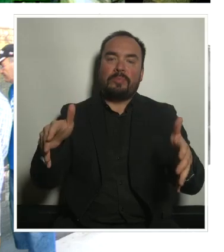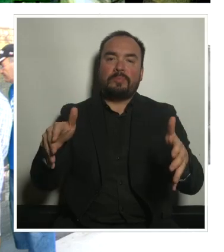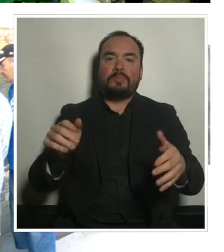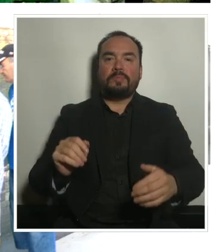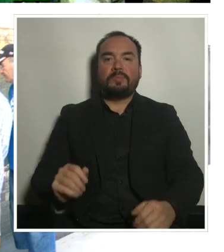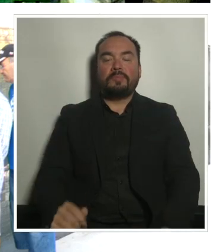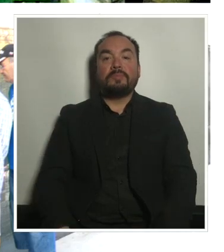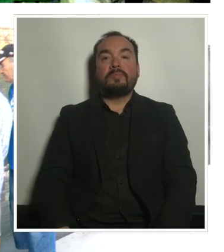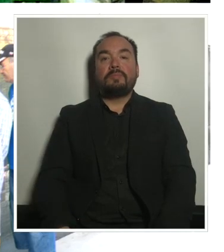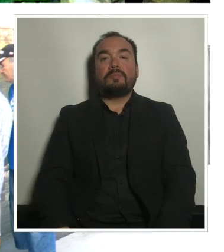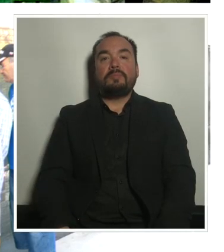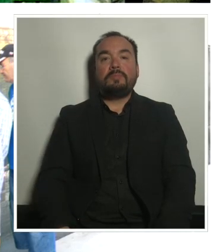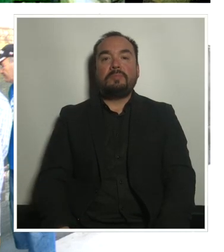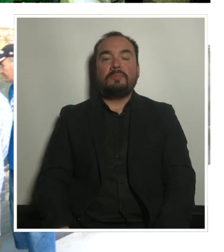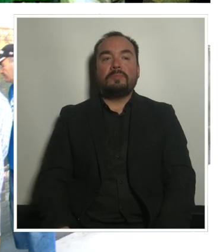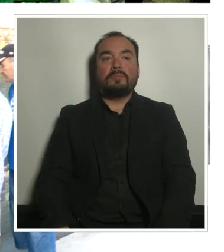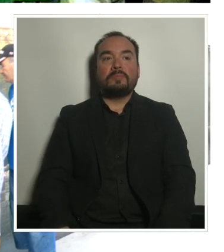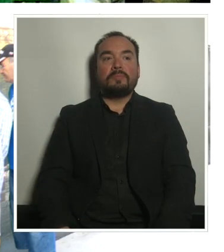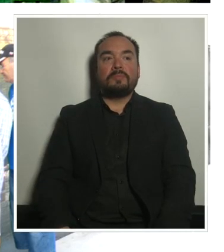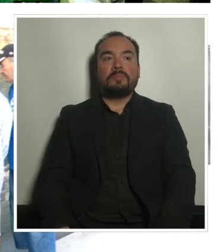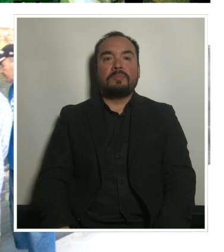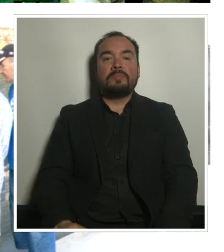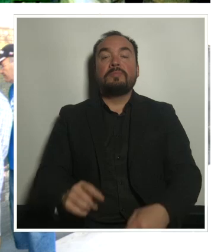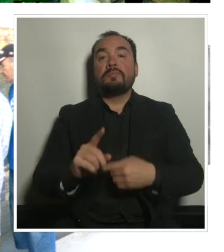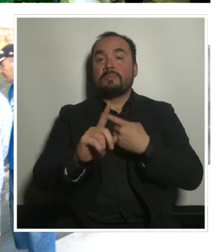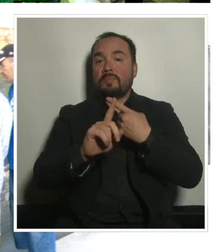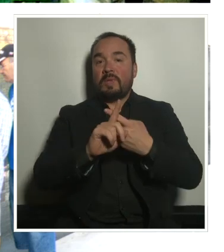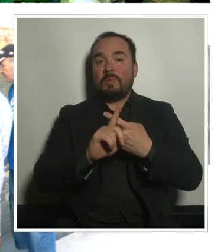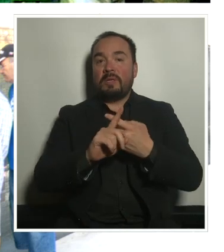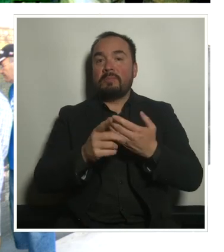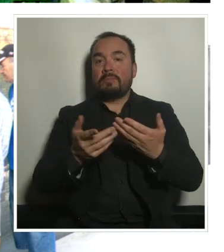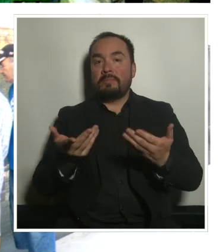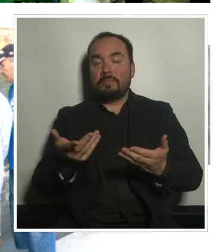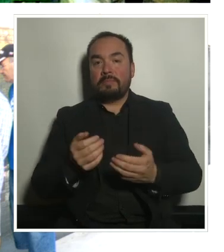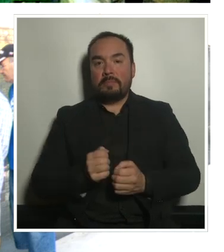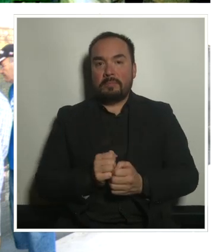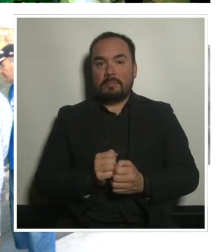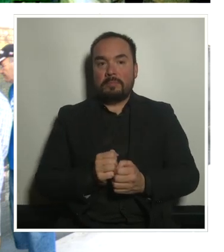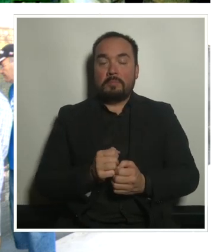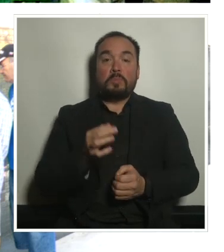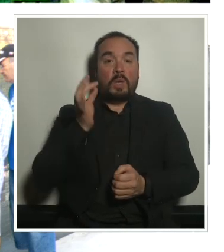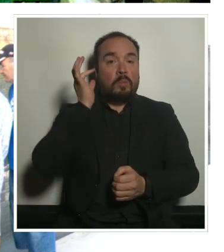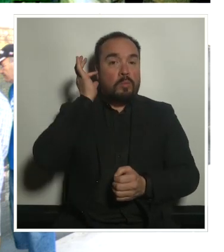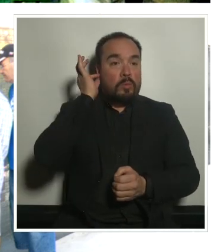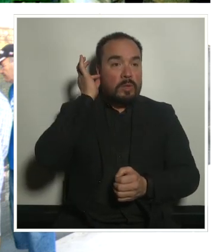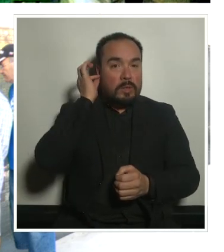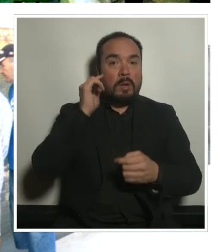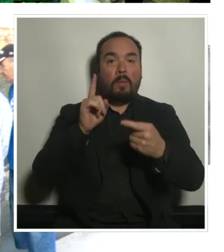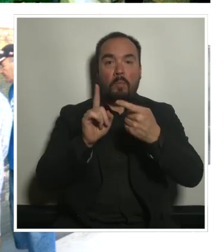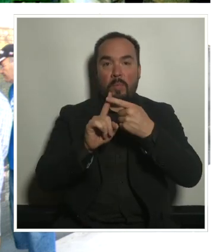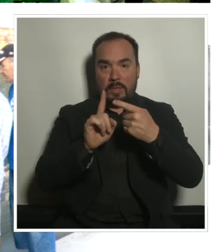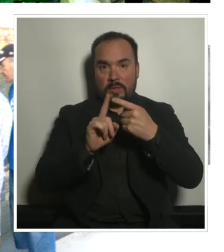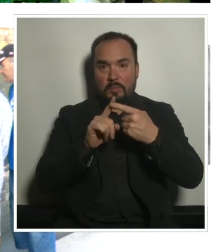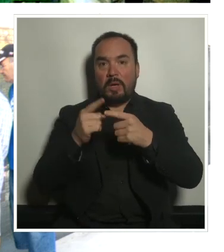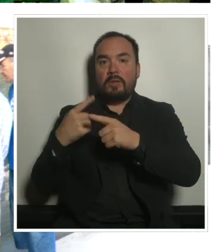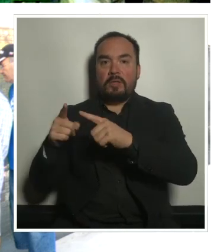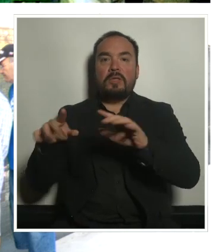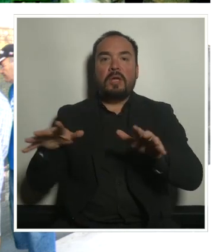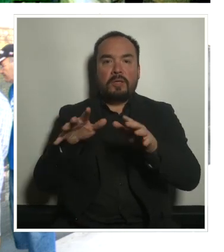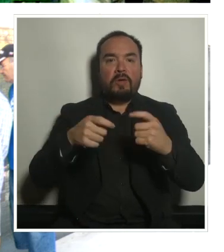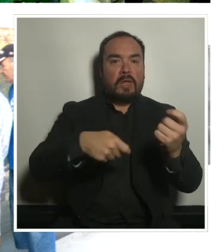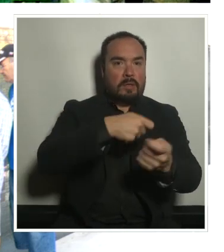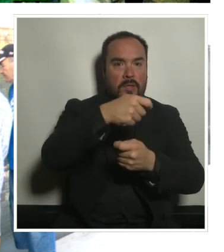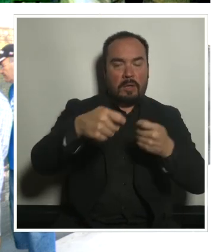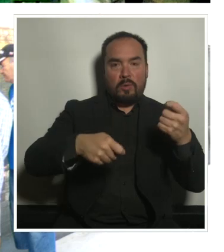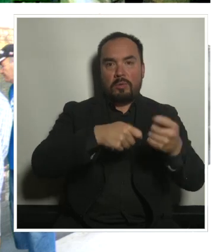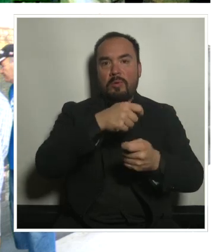no es cierta en el sentido de que las mujeres siempre han participado de una u otra manera de las actividades económicas y de